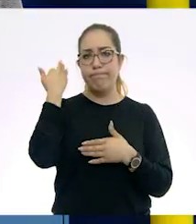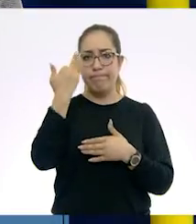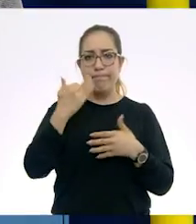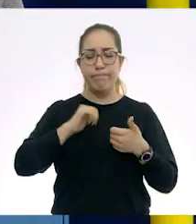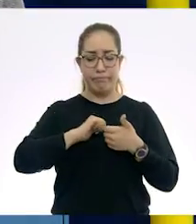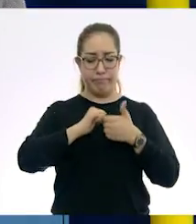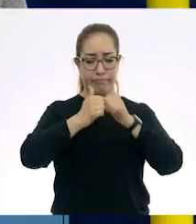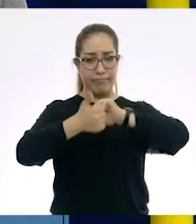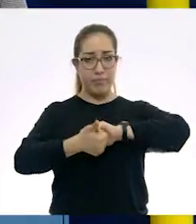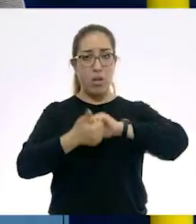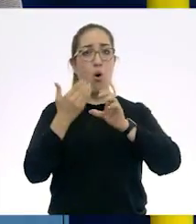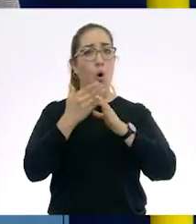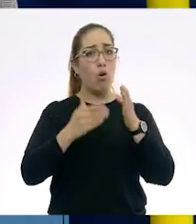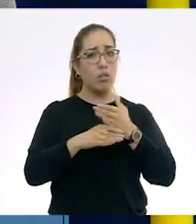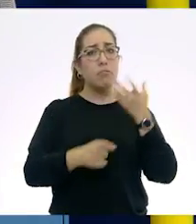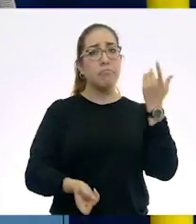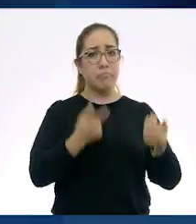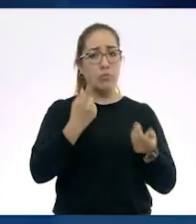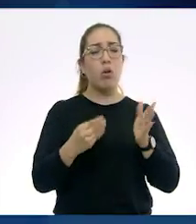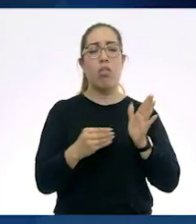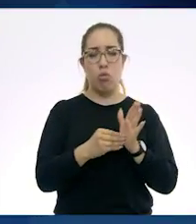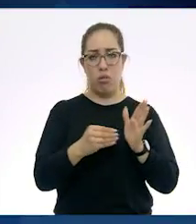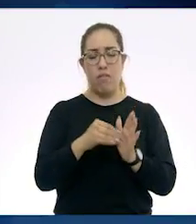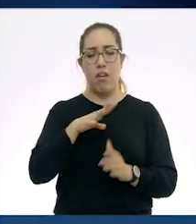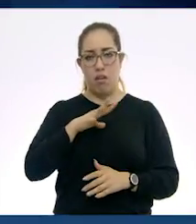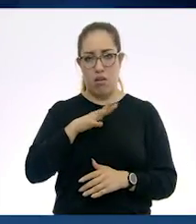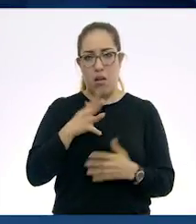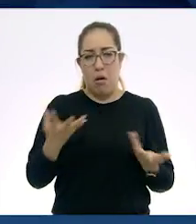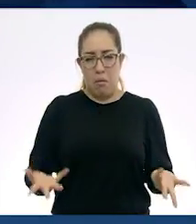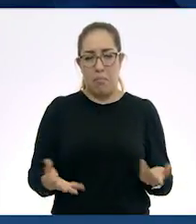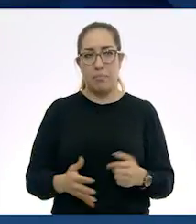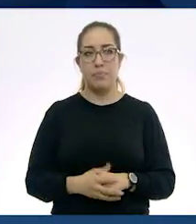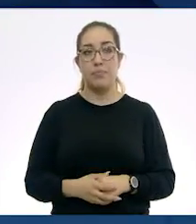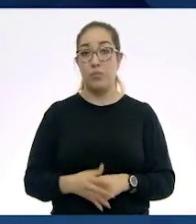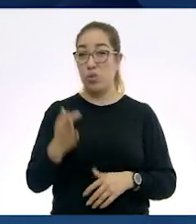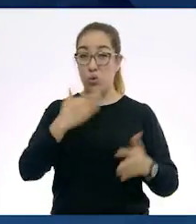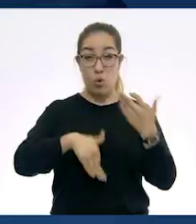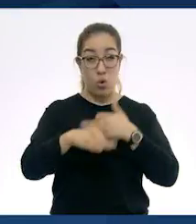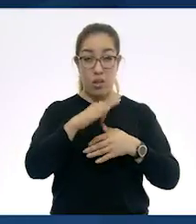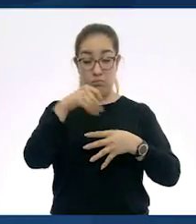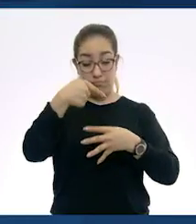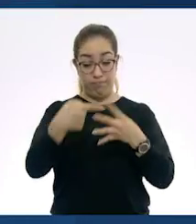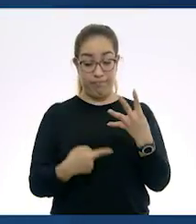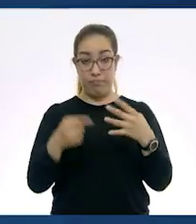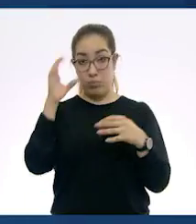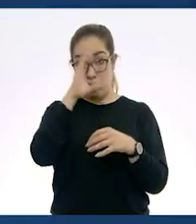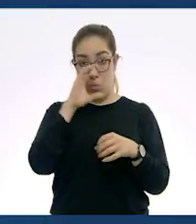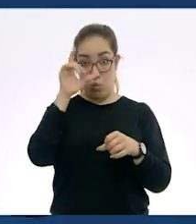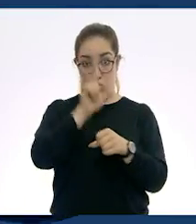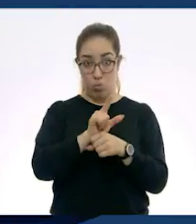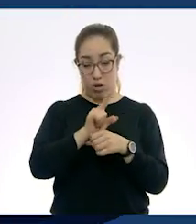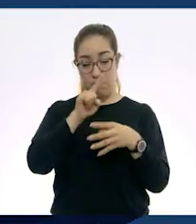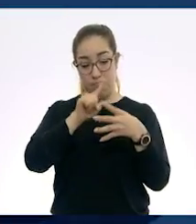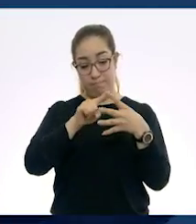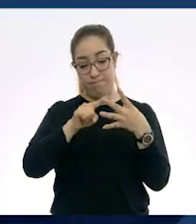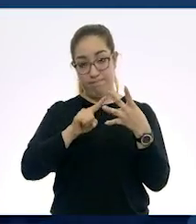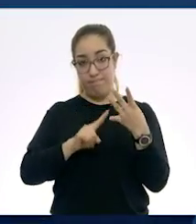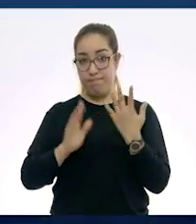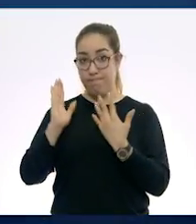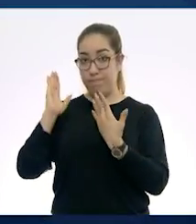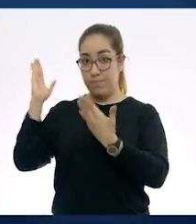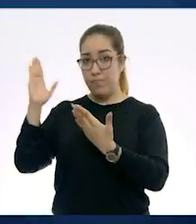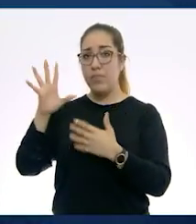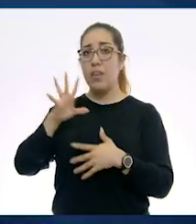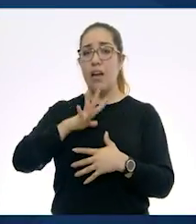aún permanecen de lo que vamos a ver ahora. Todas estas civilizaciones, Mesopotamia, Egipto, India y China, tienen